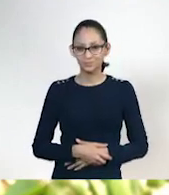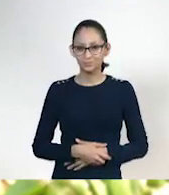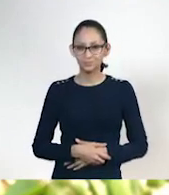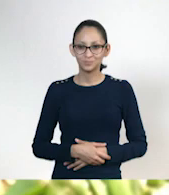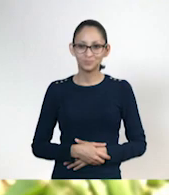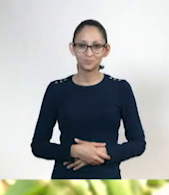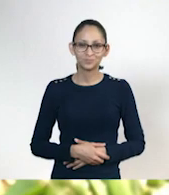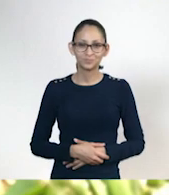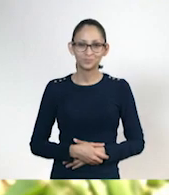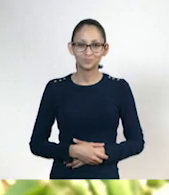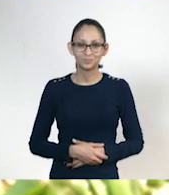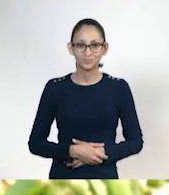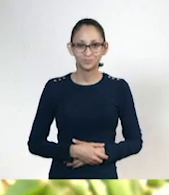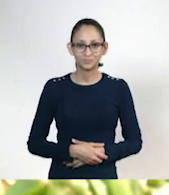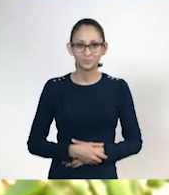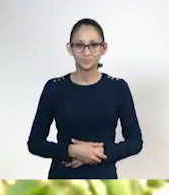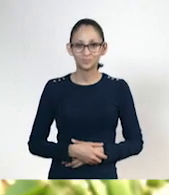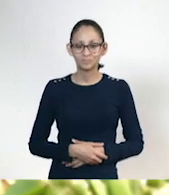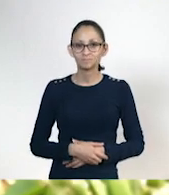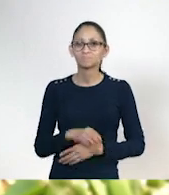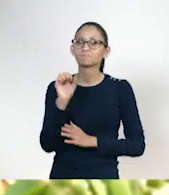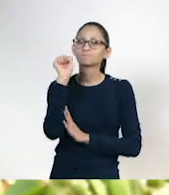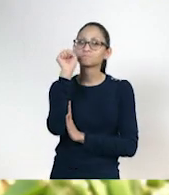Y ahora hacia el centro.